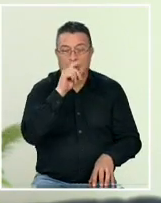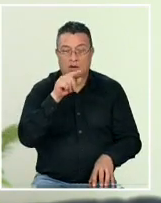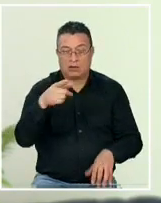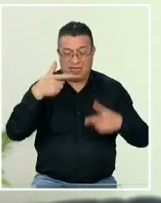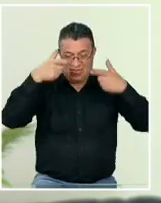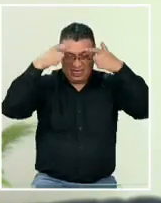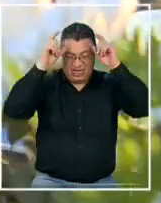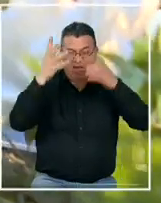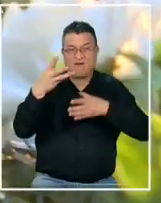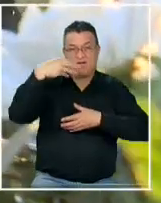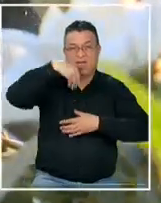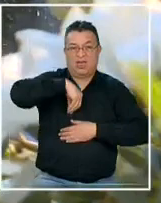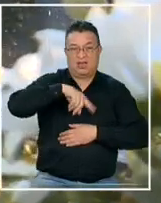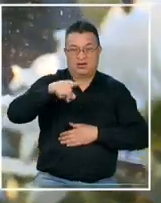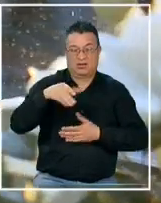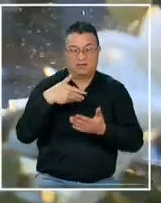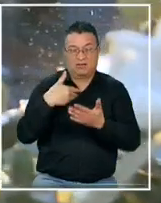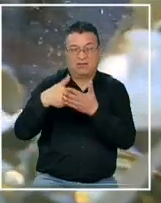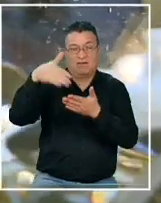porque tiene demonio